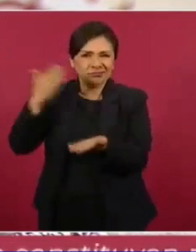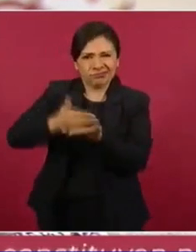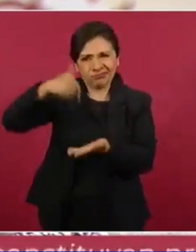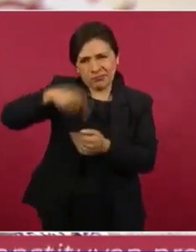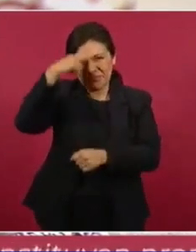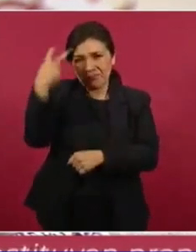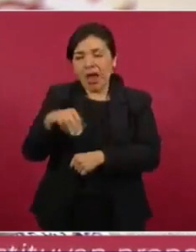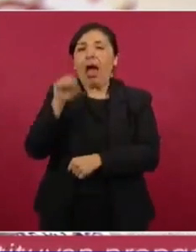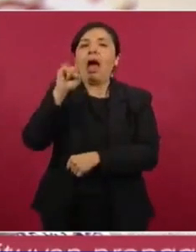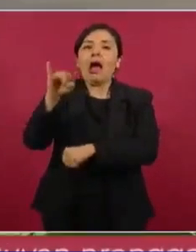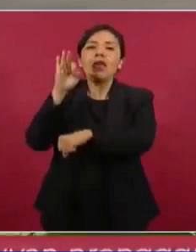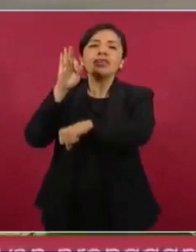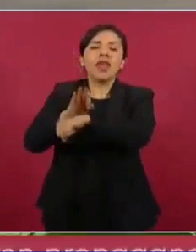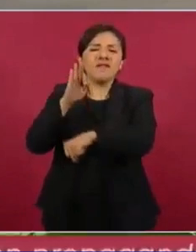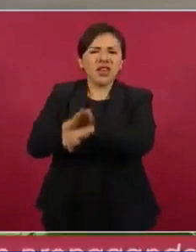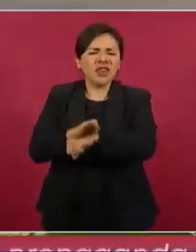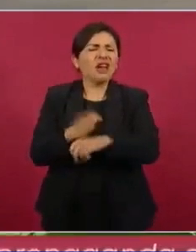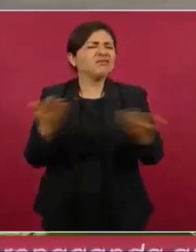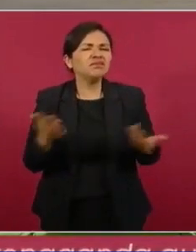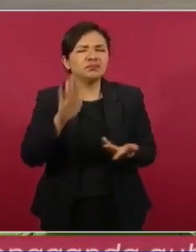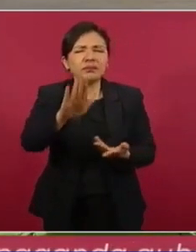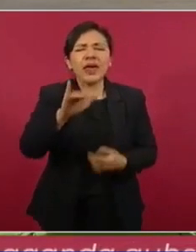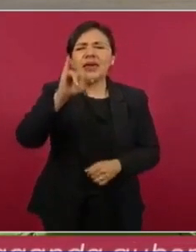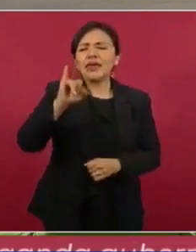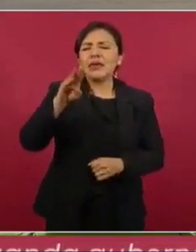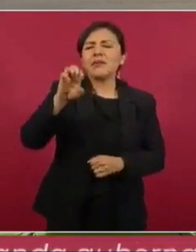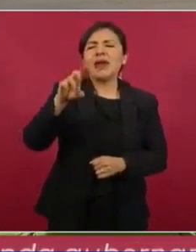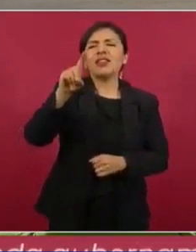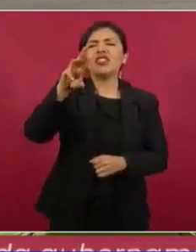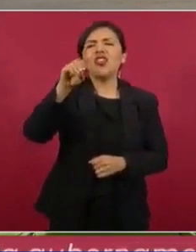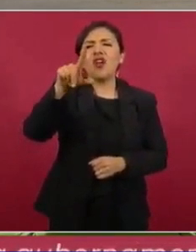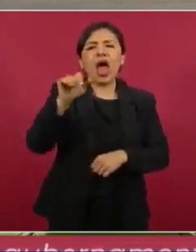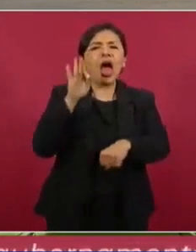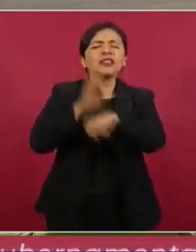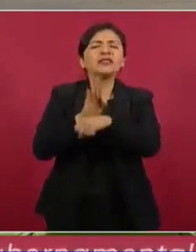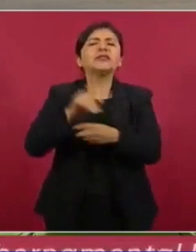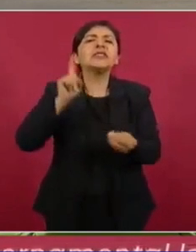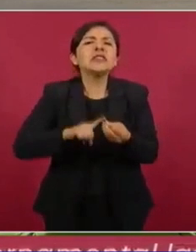¿Quién defiende Iberdrola el Reforma?